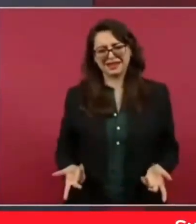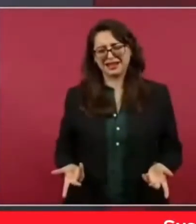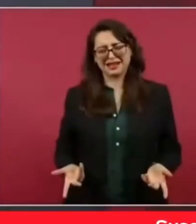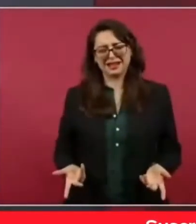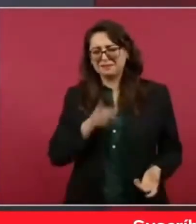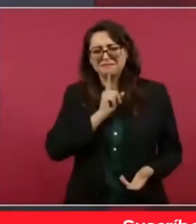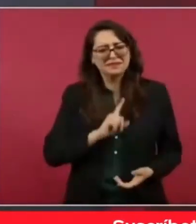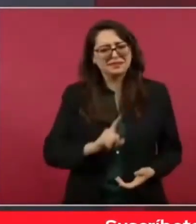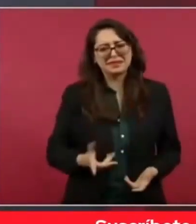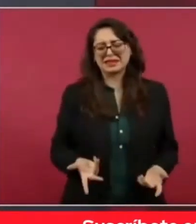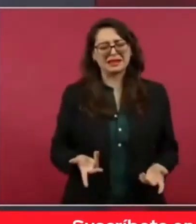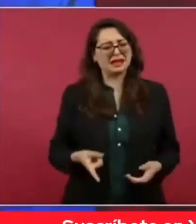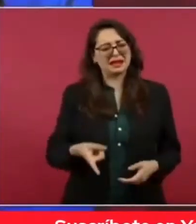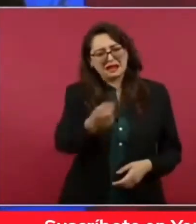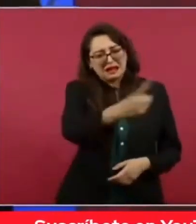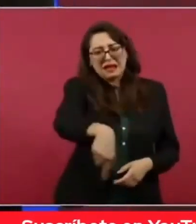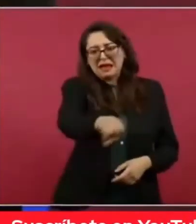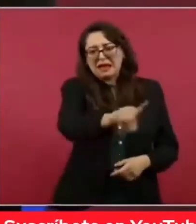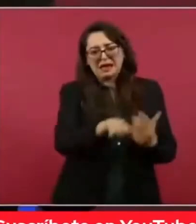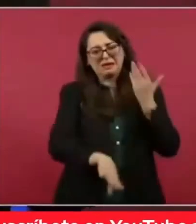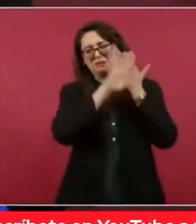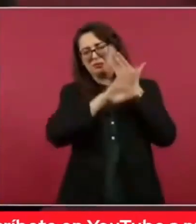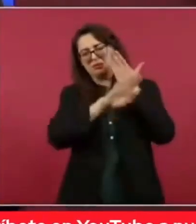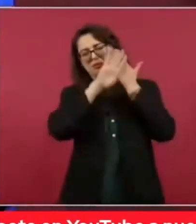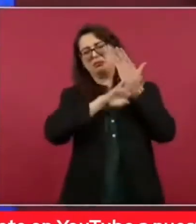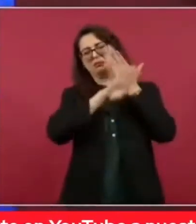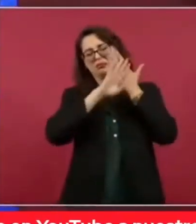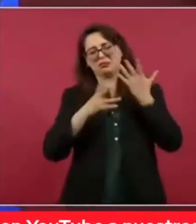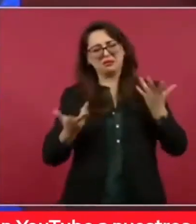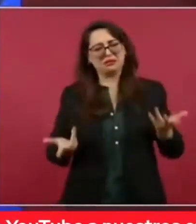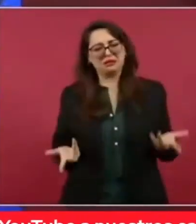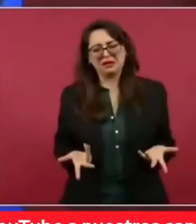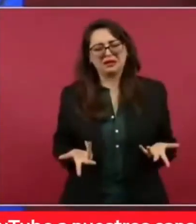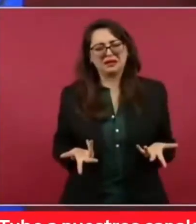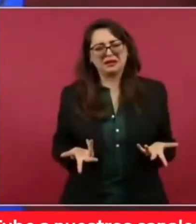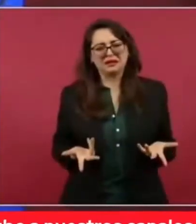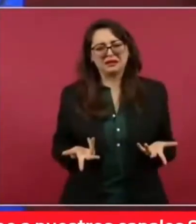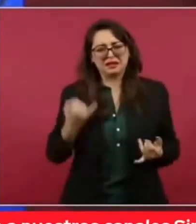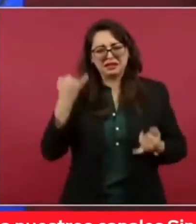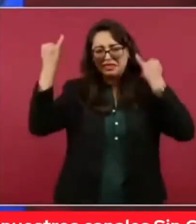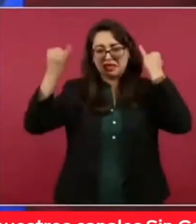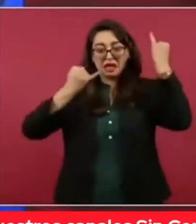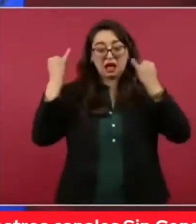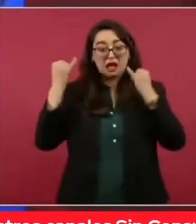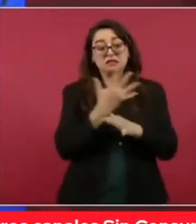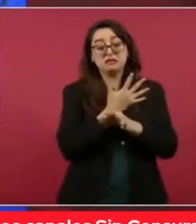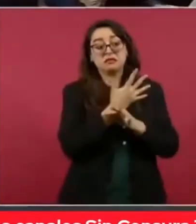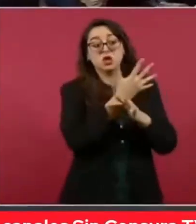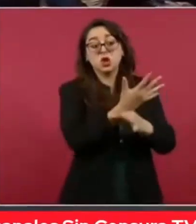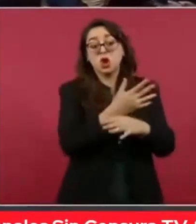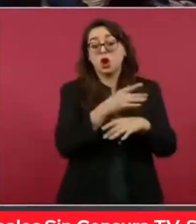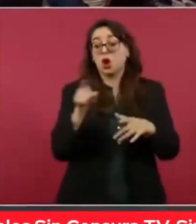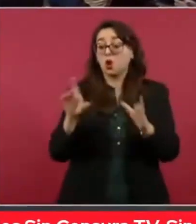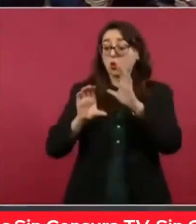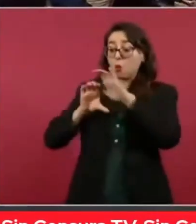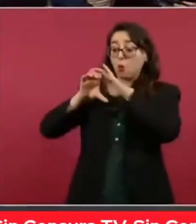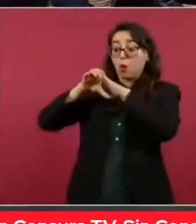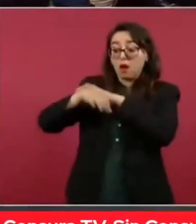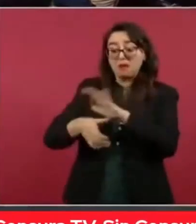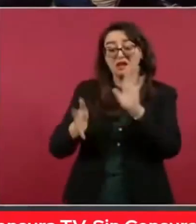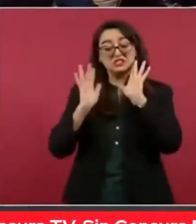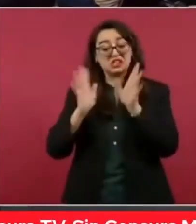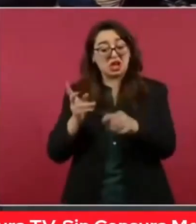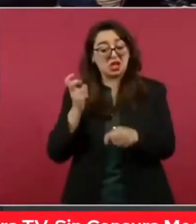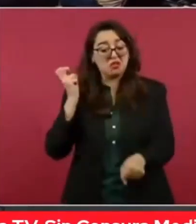de que se había rellenado con concreto la cueva.